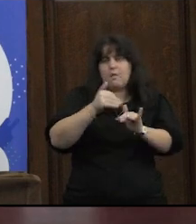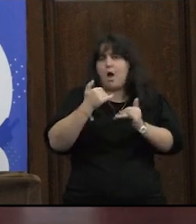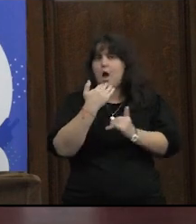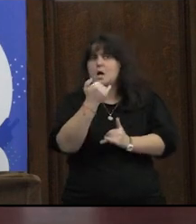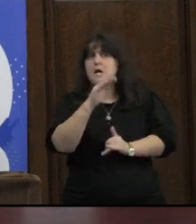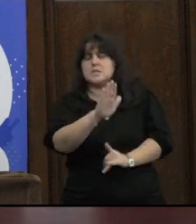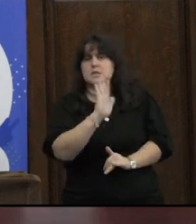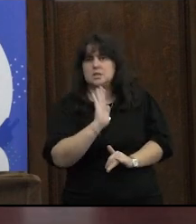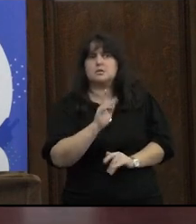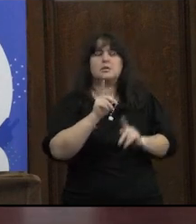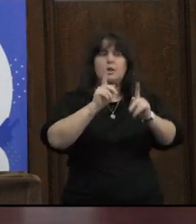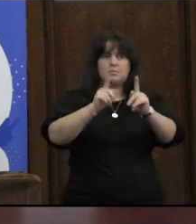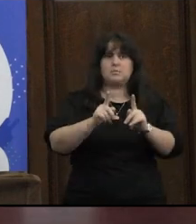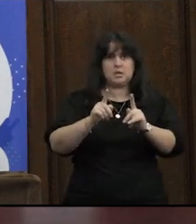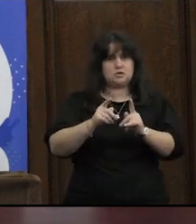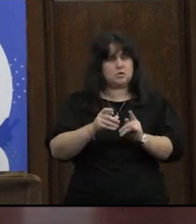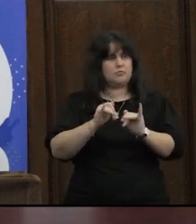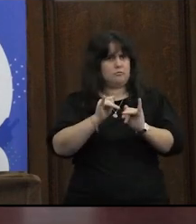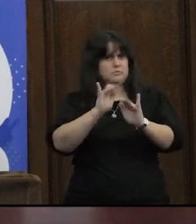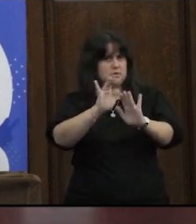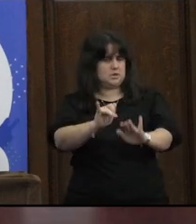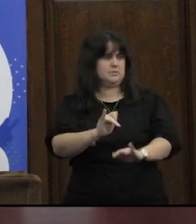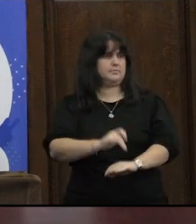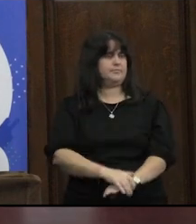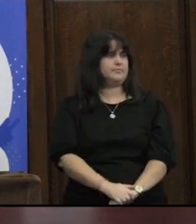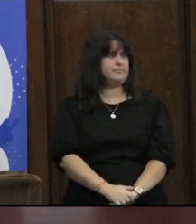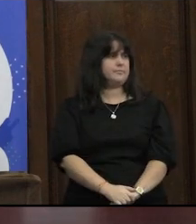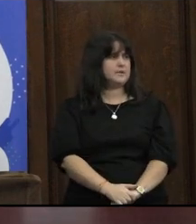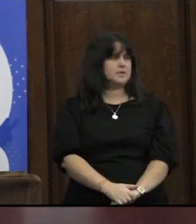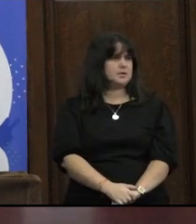sí eso también es algo muy presente